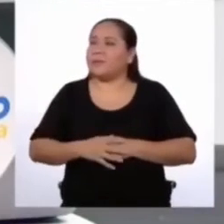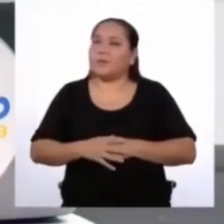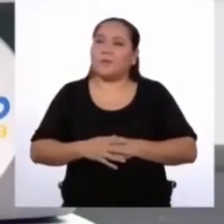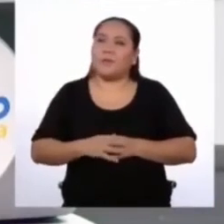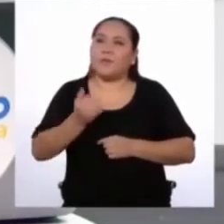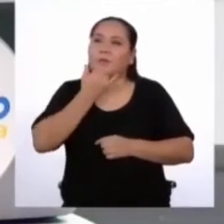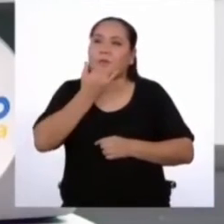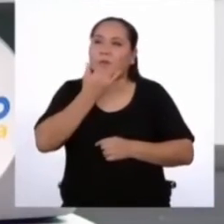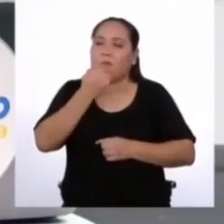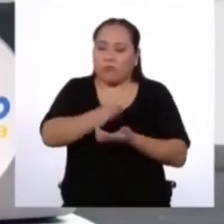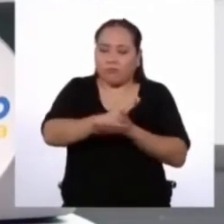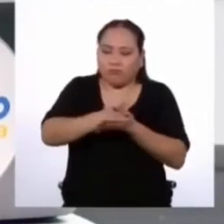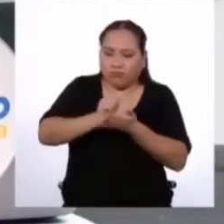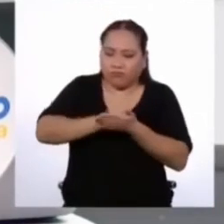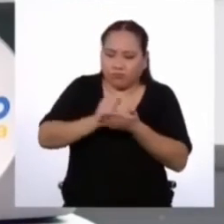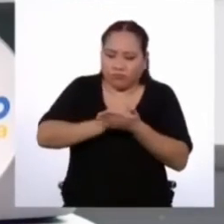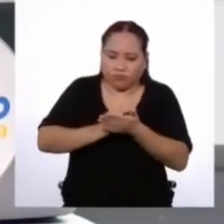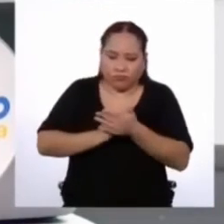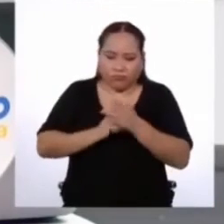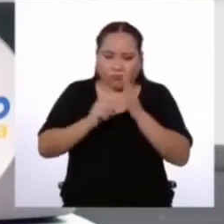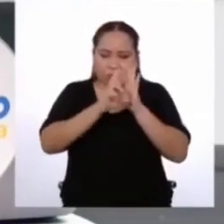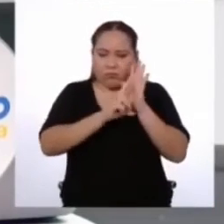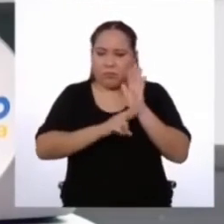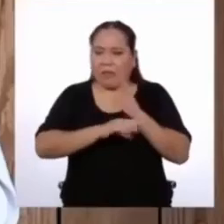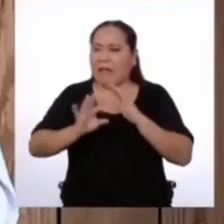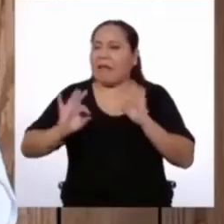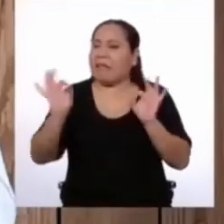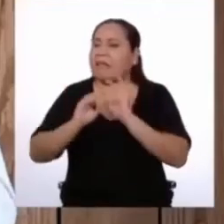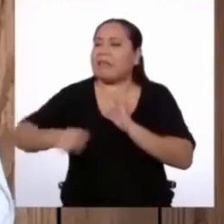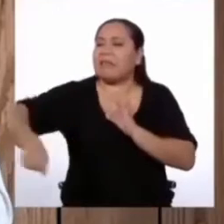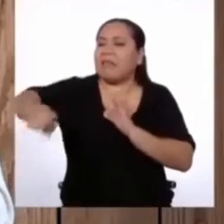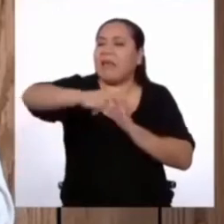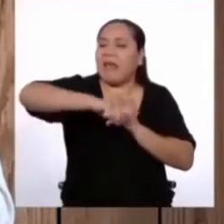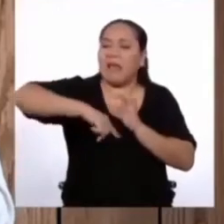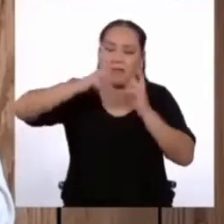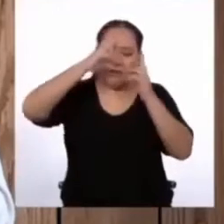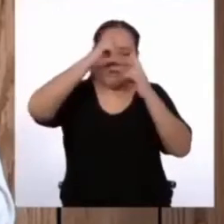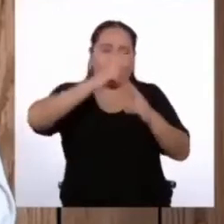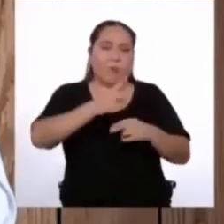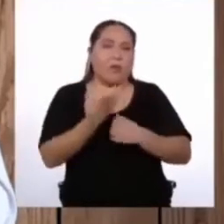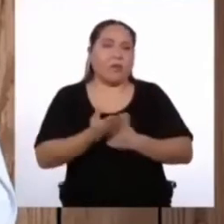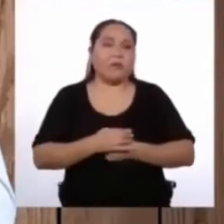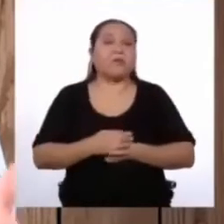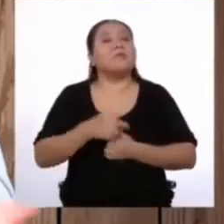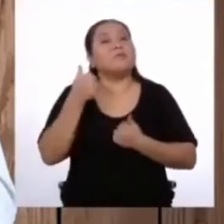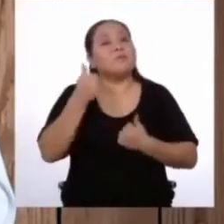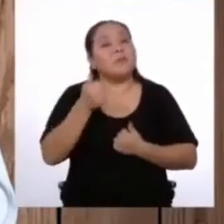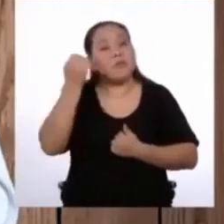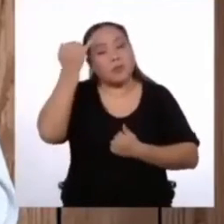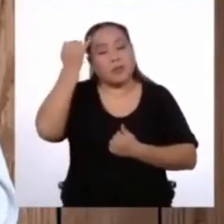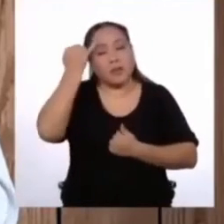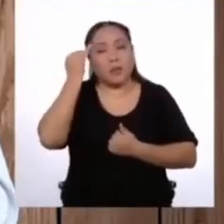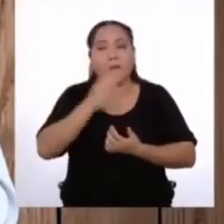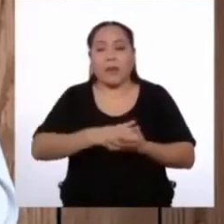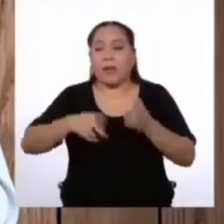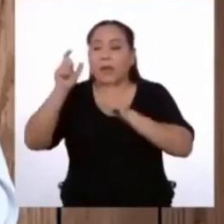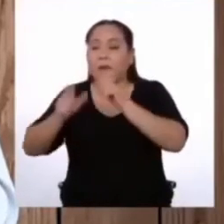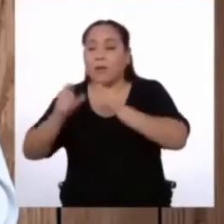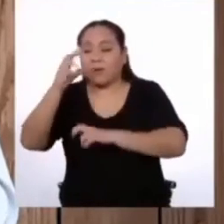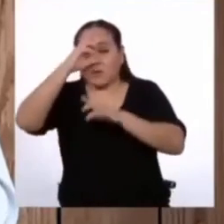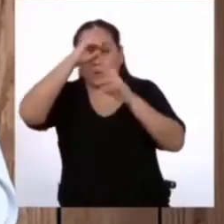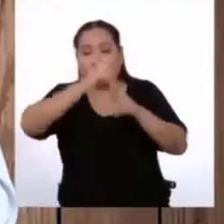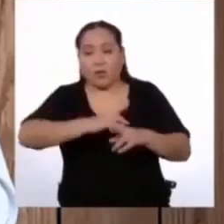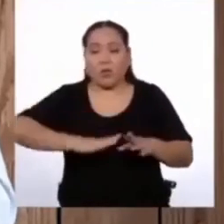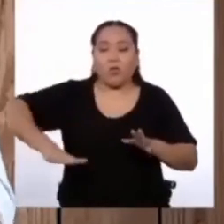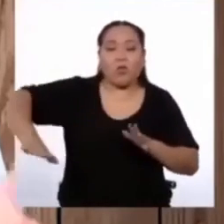pasa si mando a escribir todo mi reglamento y nadie lo respeta? Ese es un muy buen punto. Para que la gente lo respete, todos